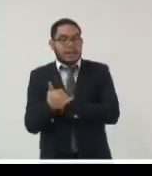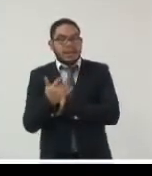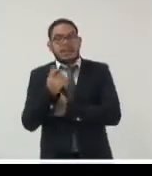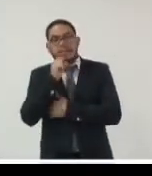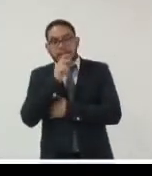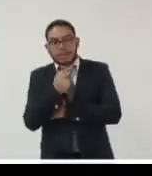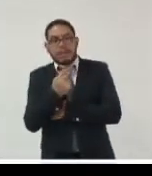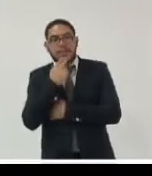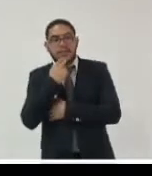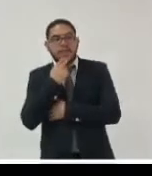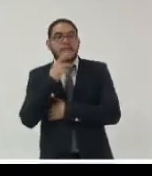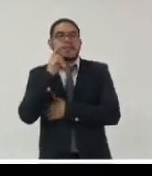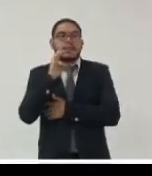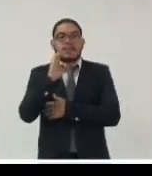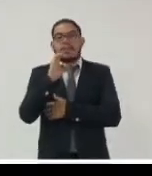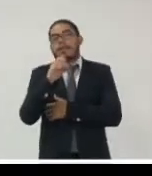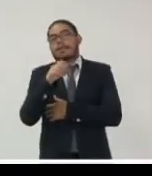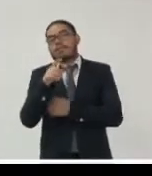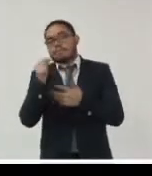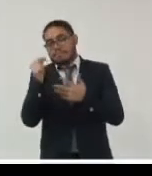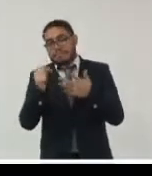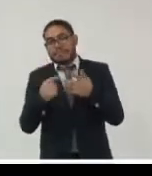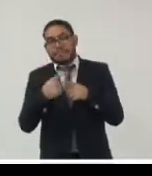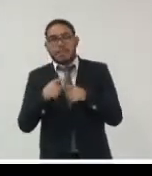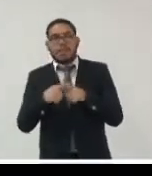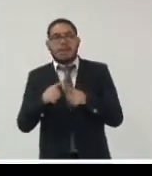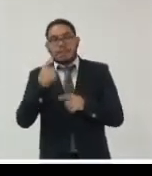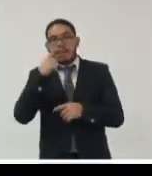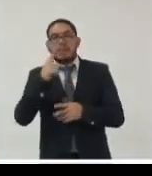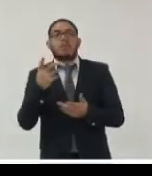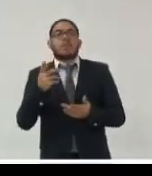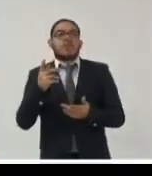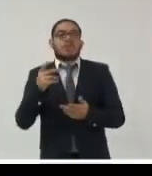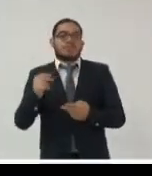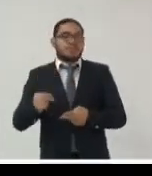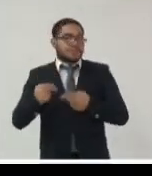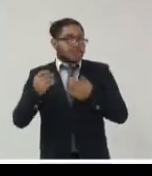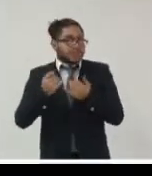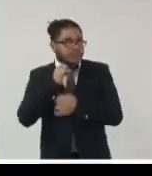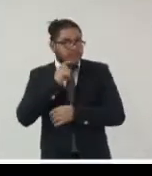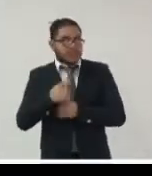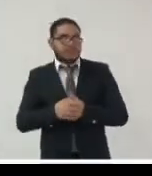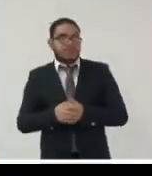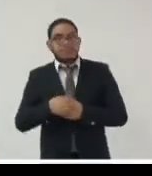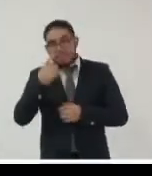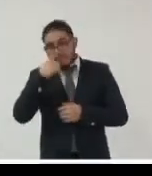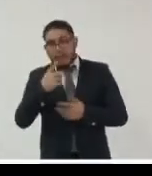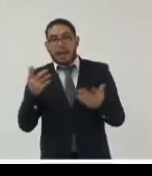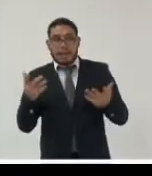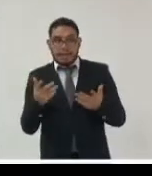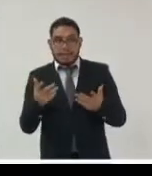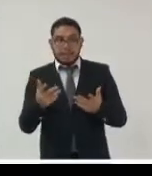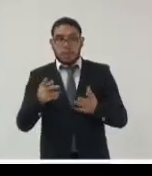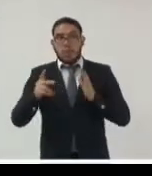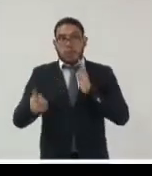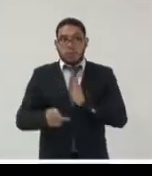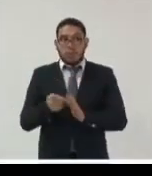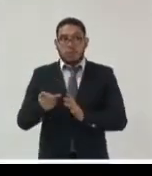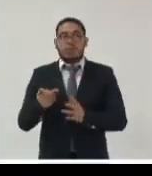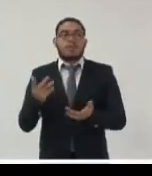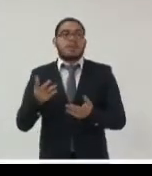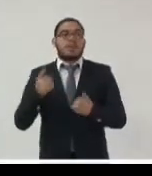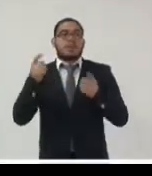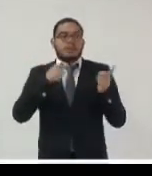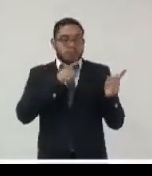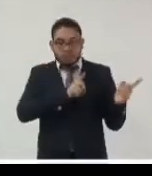funcionales y requisitos no funcionales y reglas de negocio para que se pueda producir mantener destinar